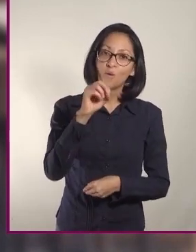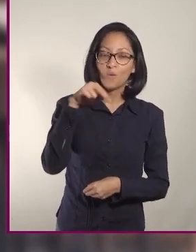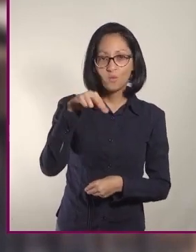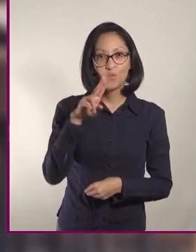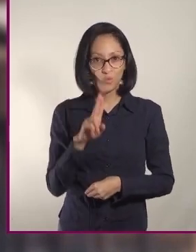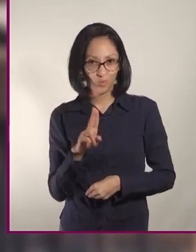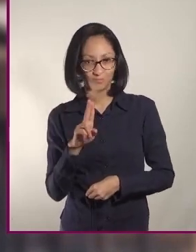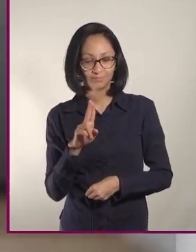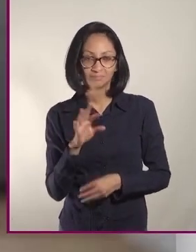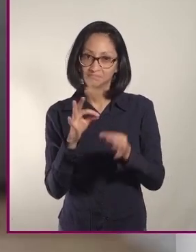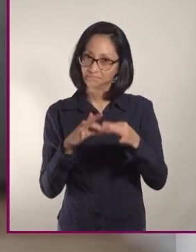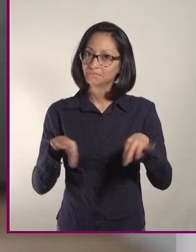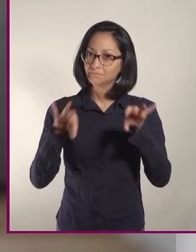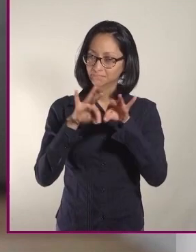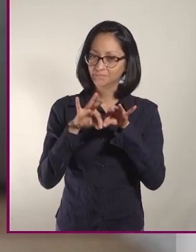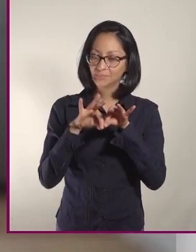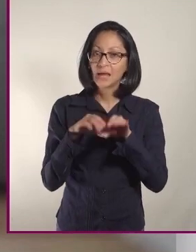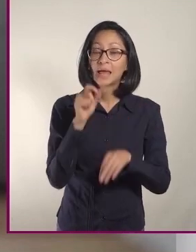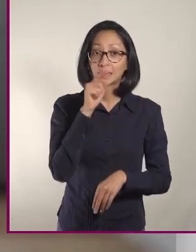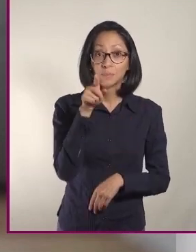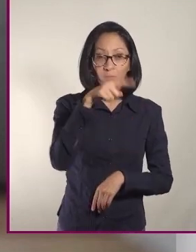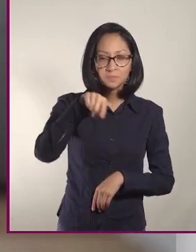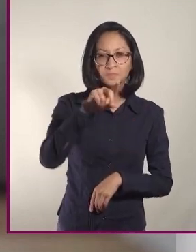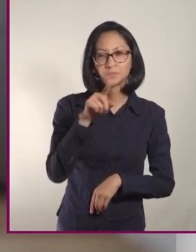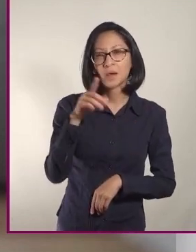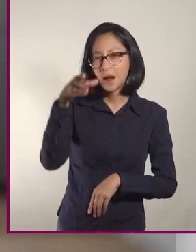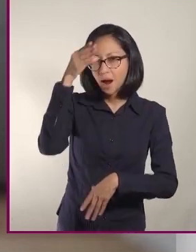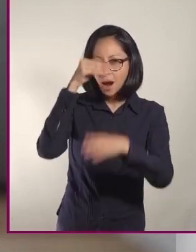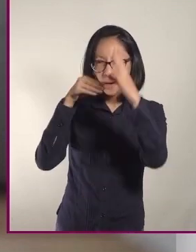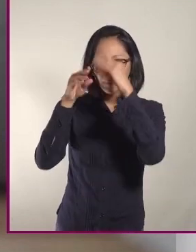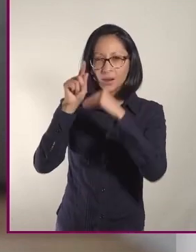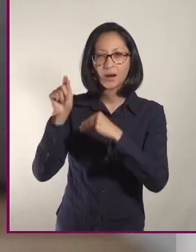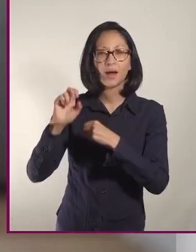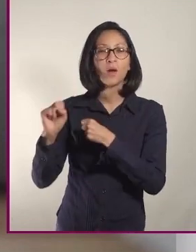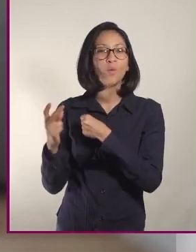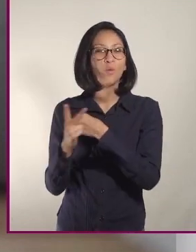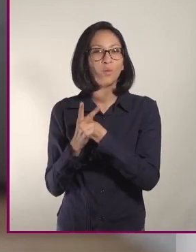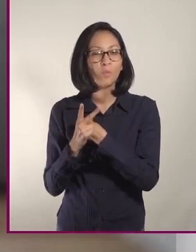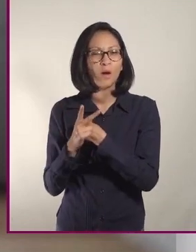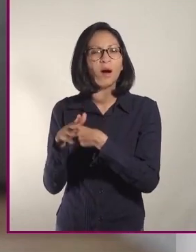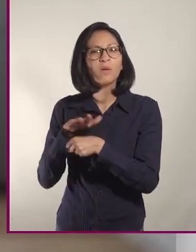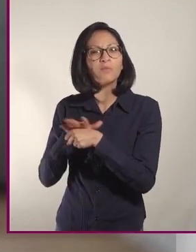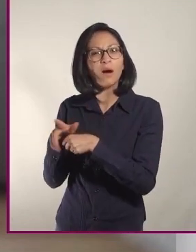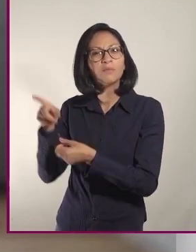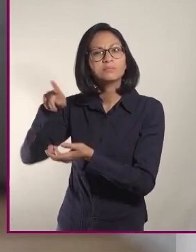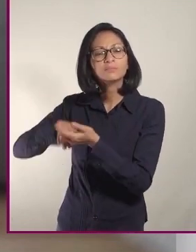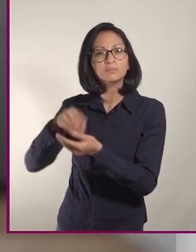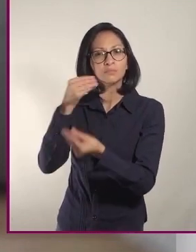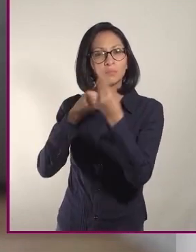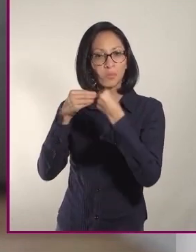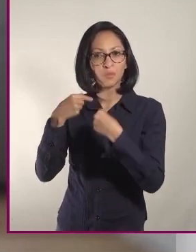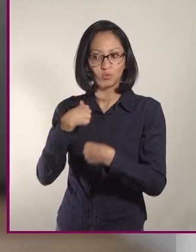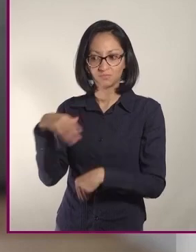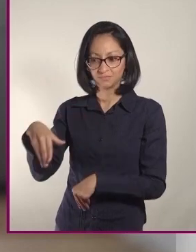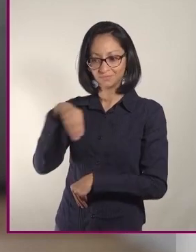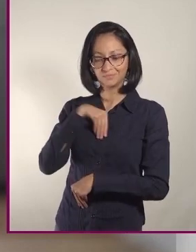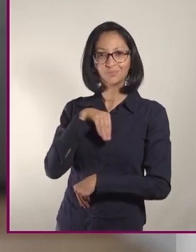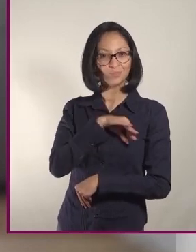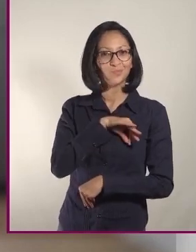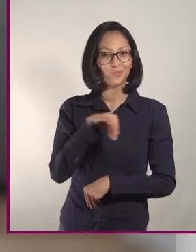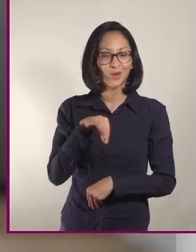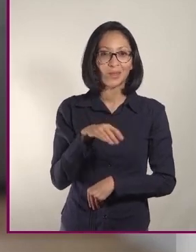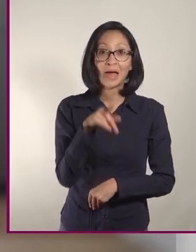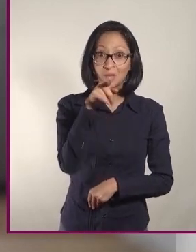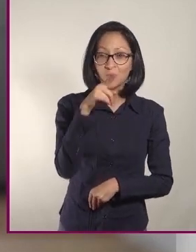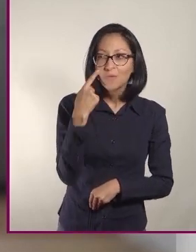Unidas. Aprenderás grandes cosas de la cocina europea que podrás aplicar en tu dieta diaria. Como ya te